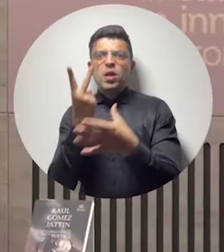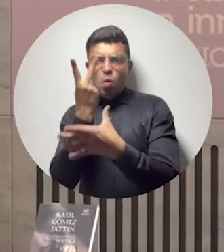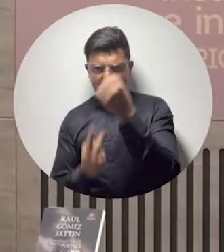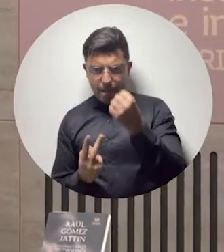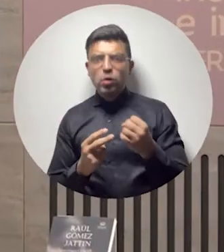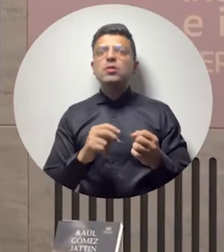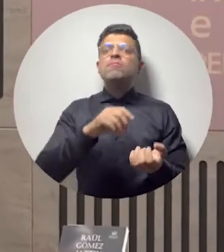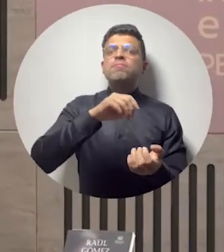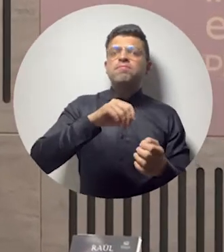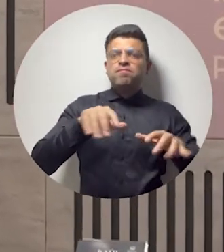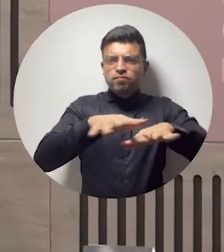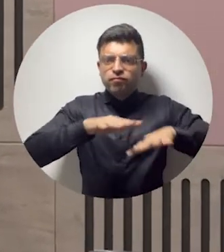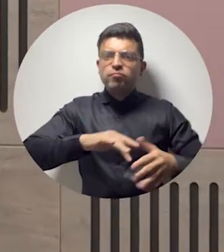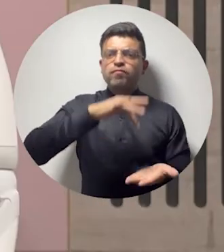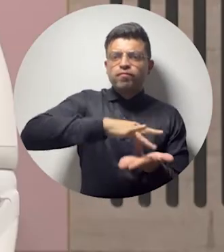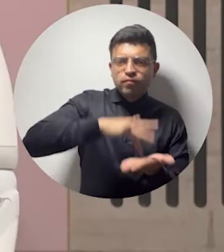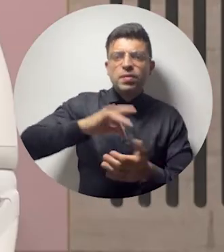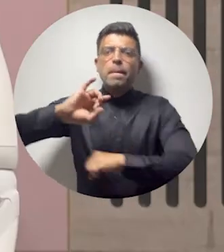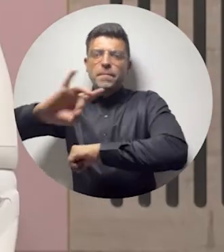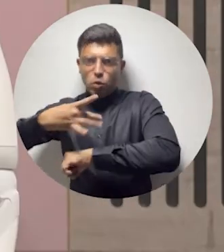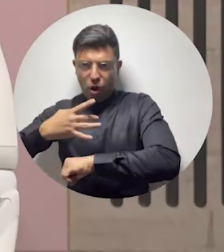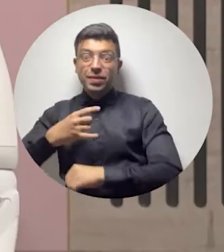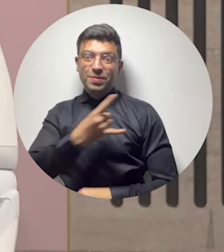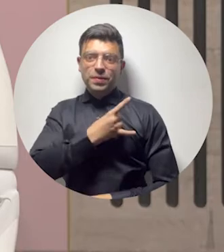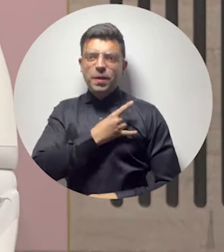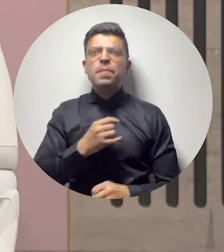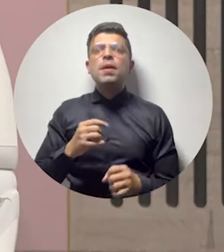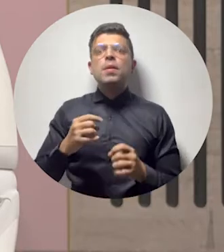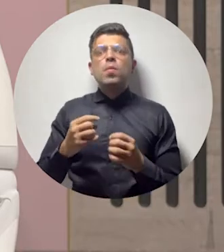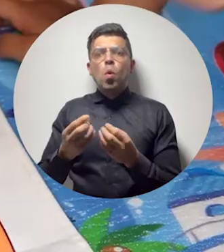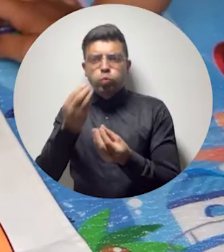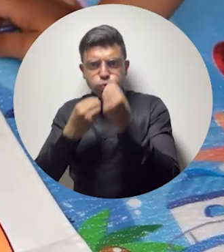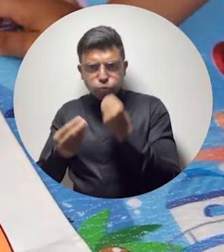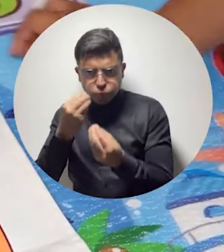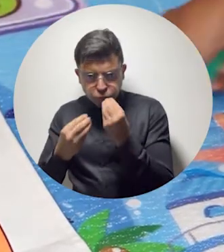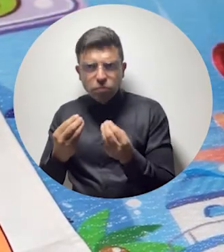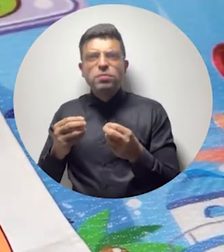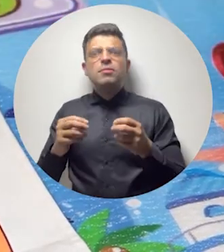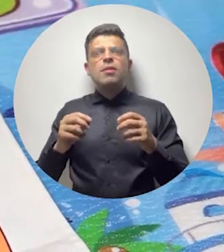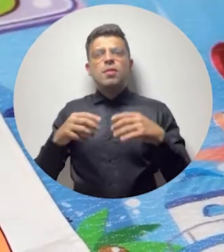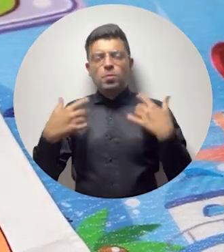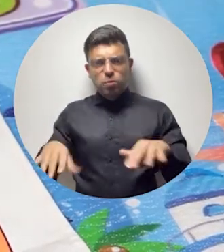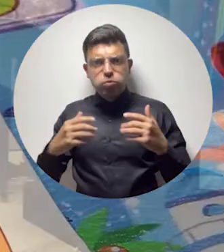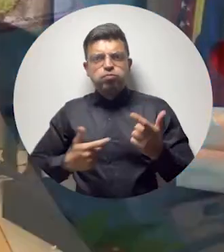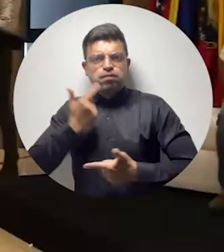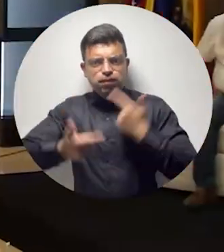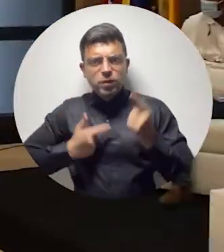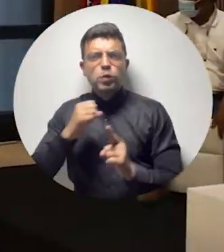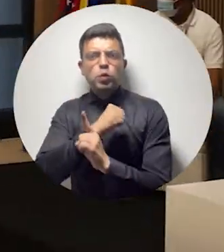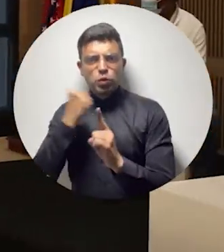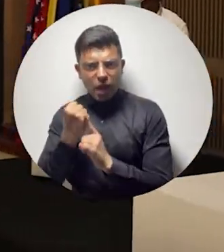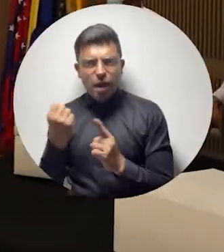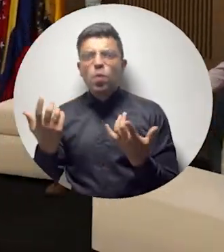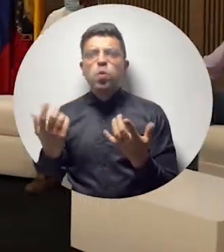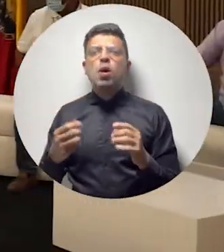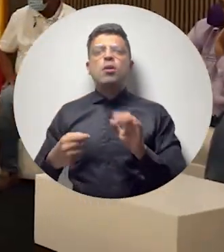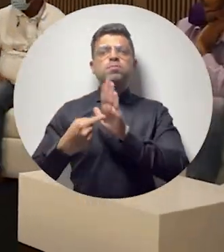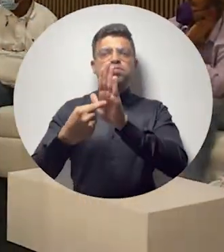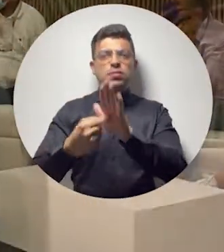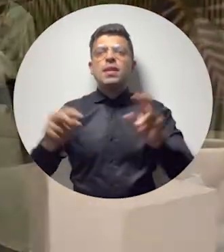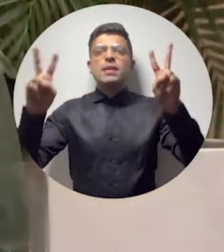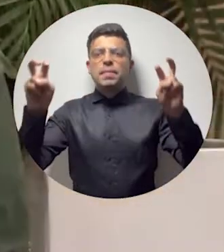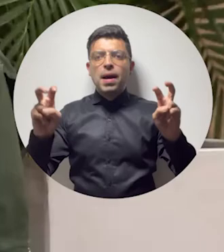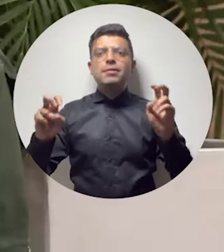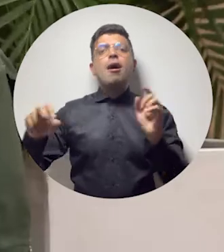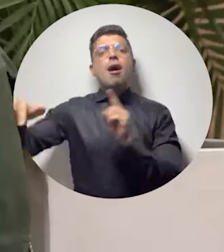protagonistas alrededor de temáticas como ambiente, sostenibilidad, competitividad, educación, cultura, sociedad, salud integral